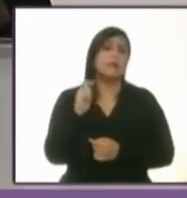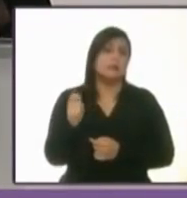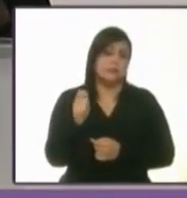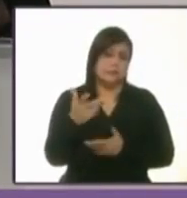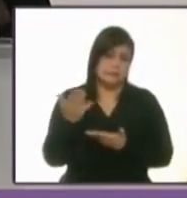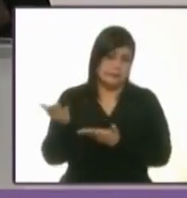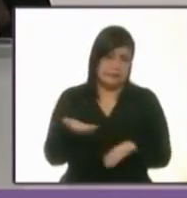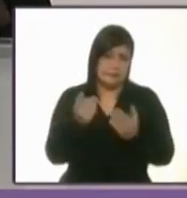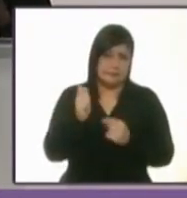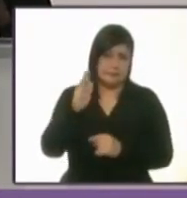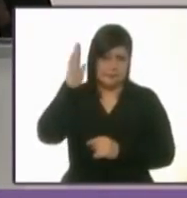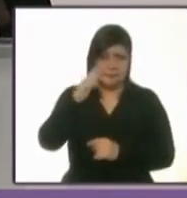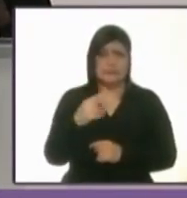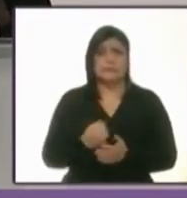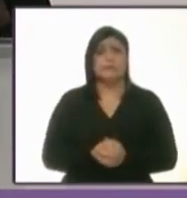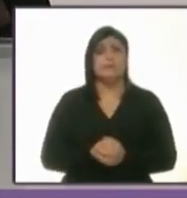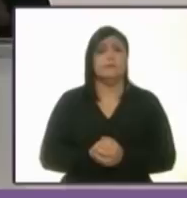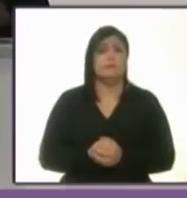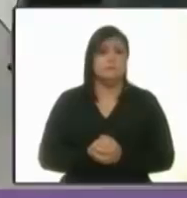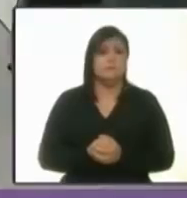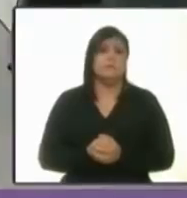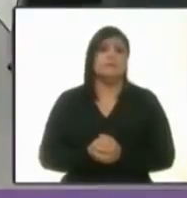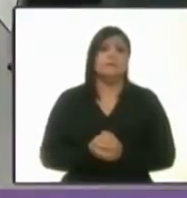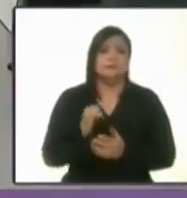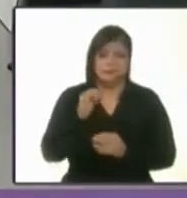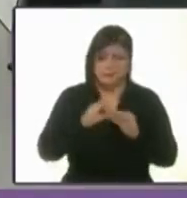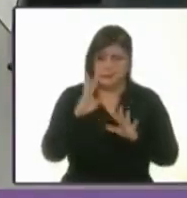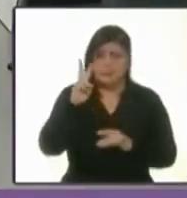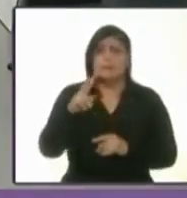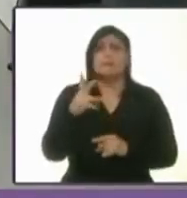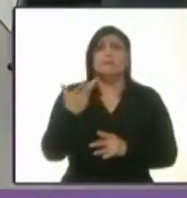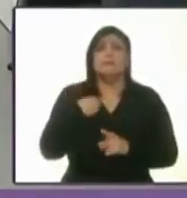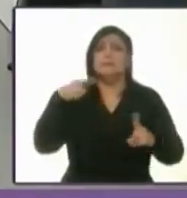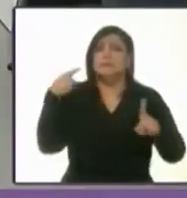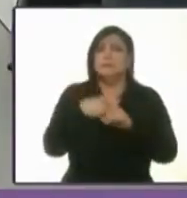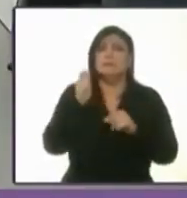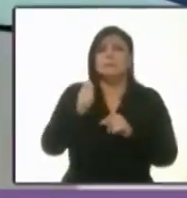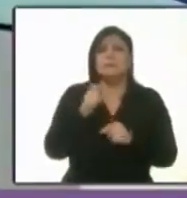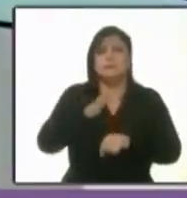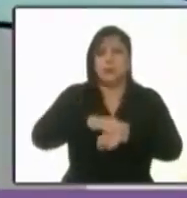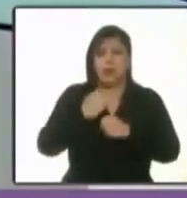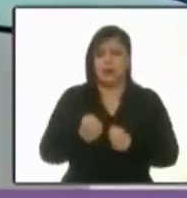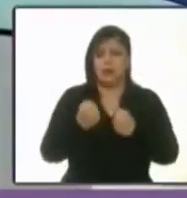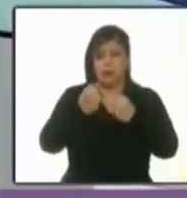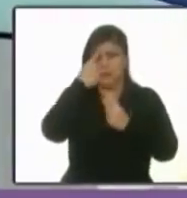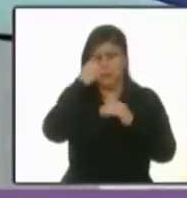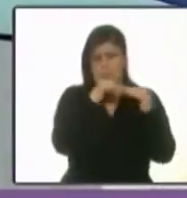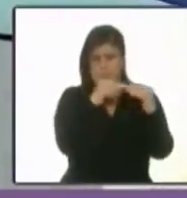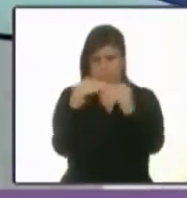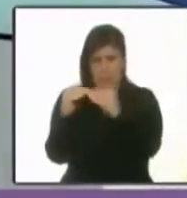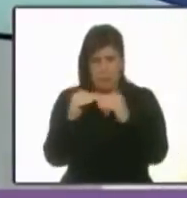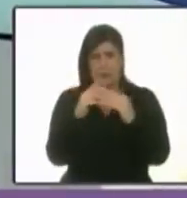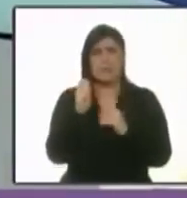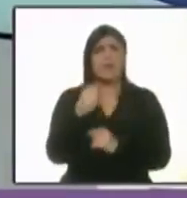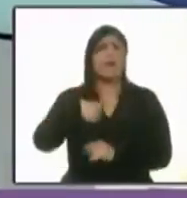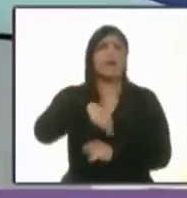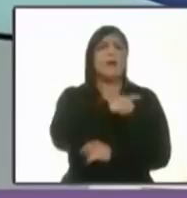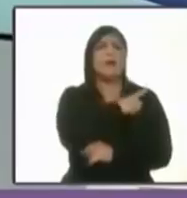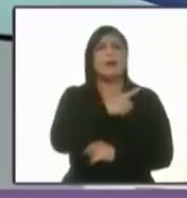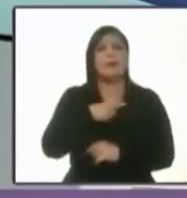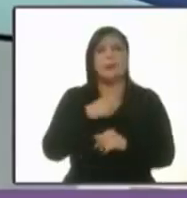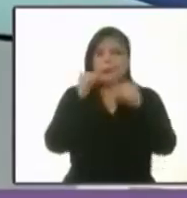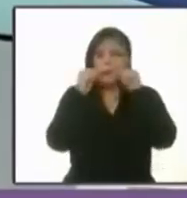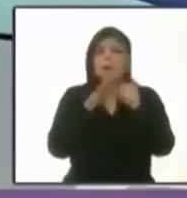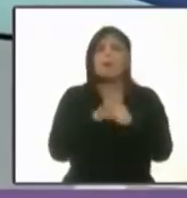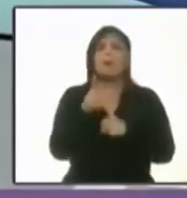Purificación Carpinteiro pidió el uso de la voz. Claro que sí. En relación a lo que es el fortalecimiento a la democracia, aquí lo que tenemos que tener